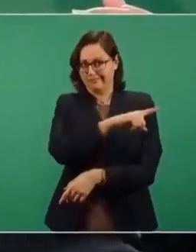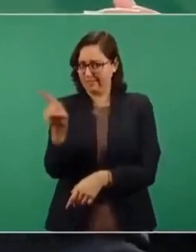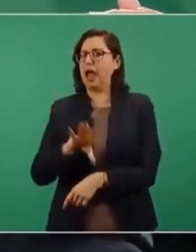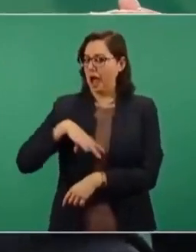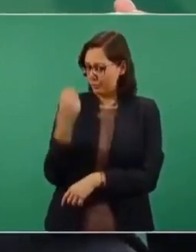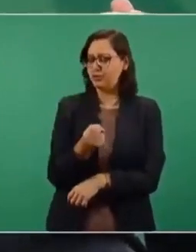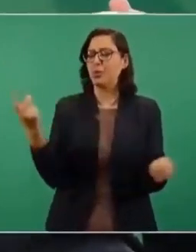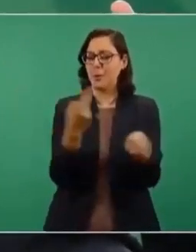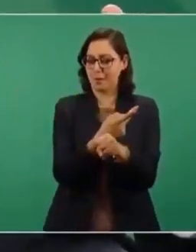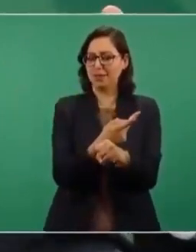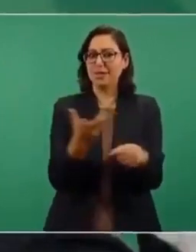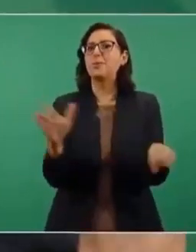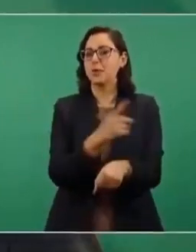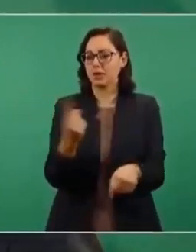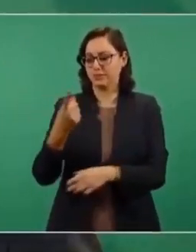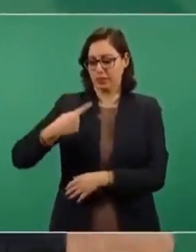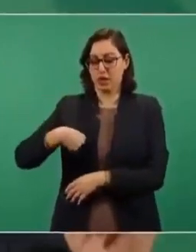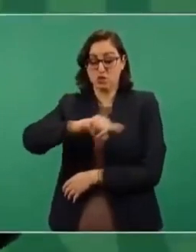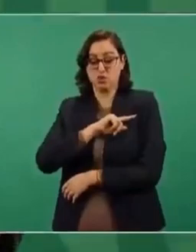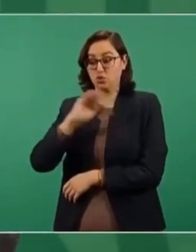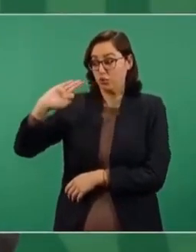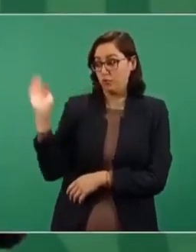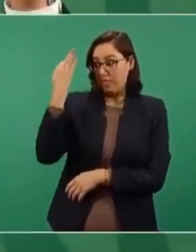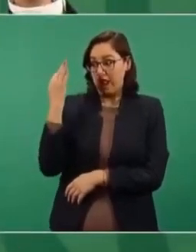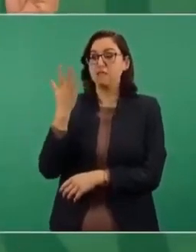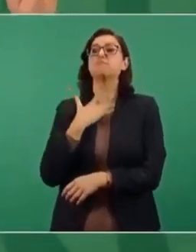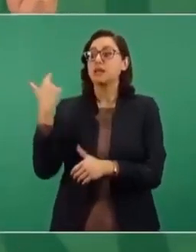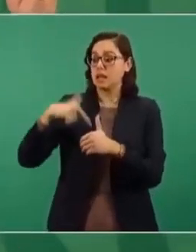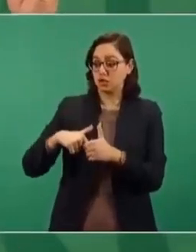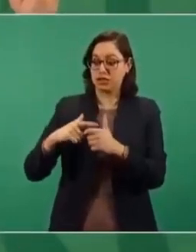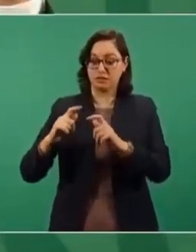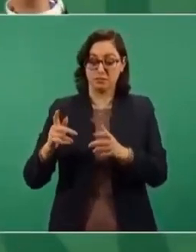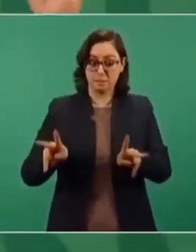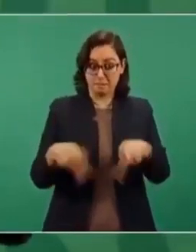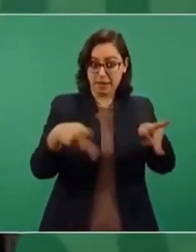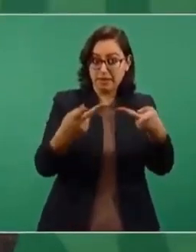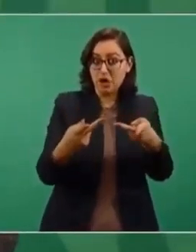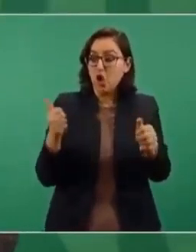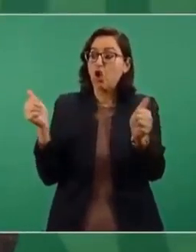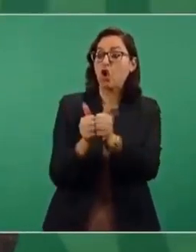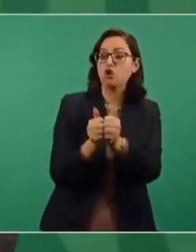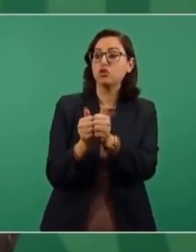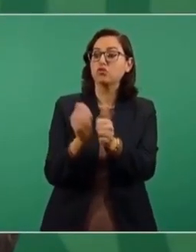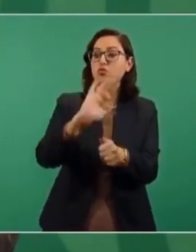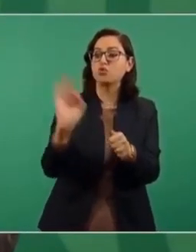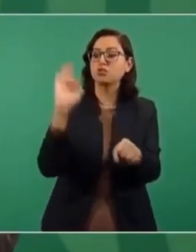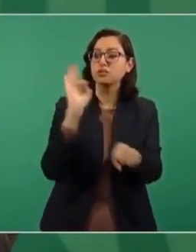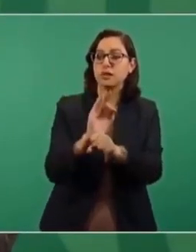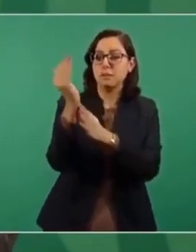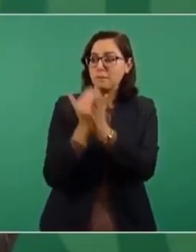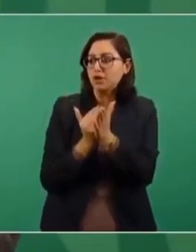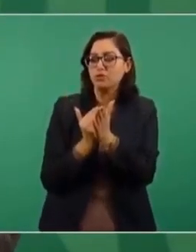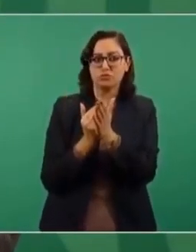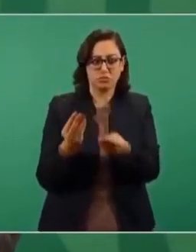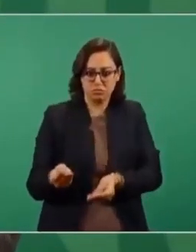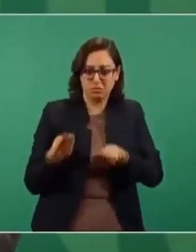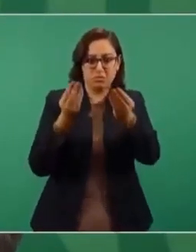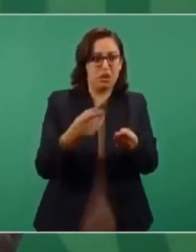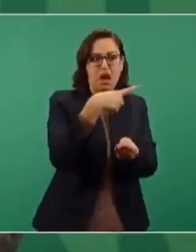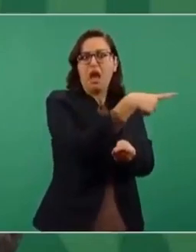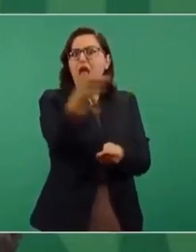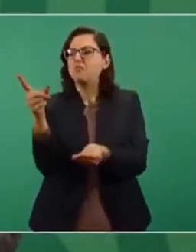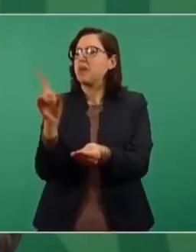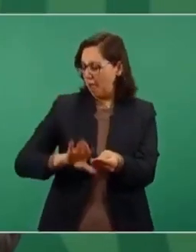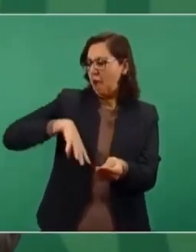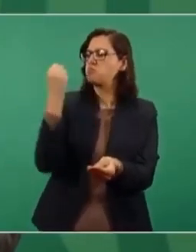porque estamos dando un subsidio en el cobro del impuesto a gasolineros. No tiene por qué incrementar el